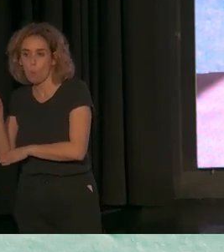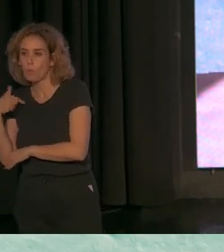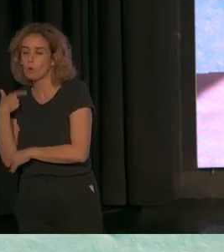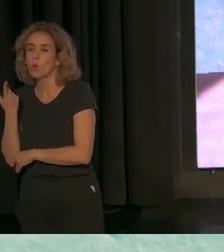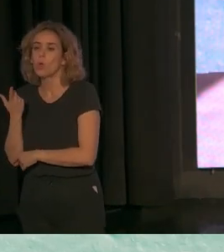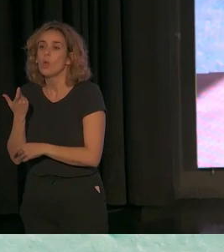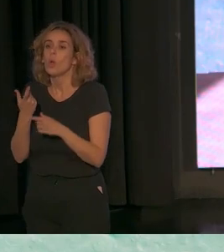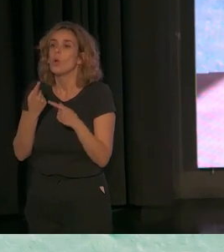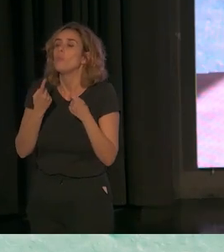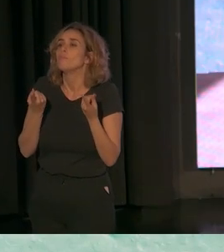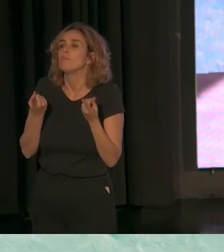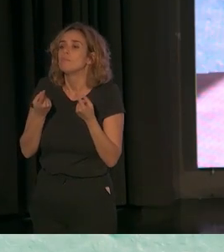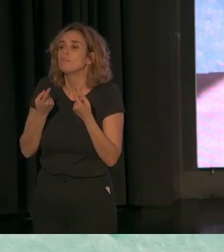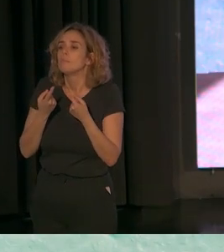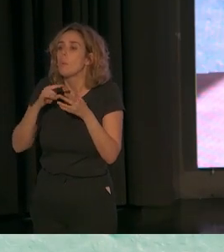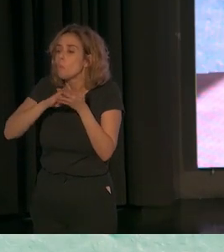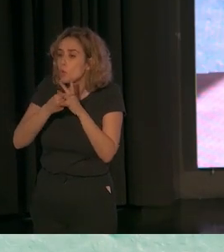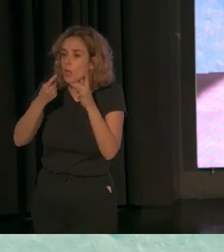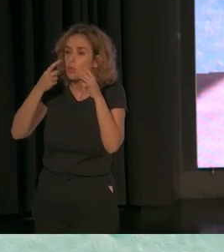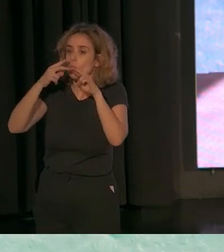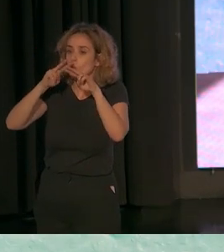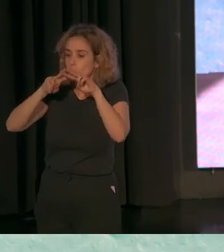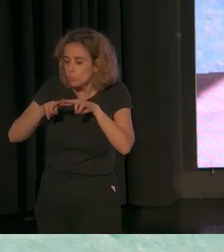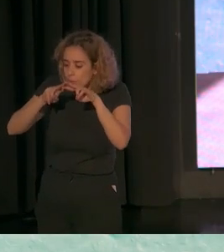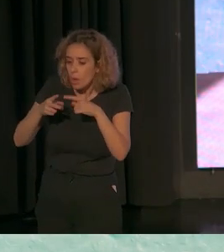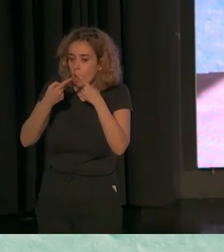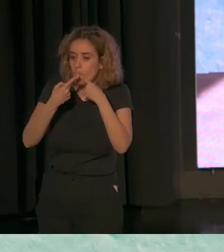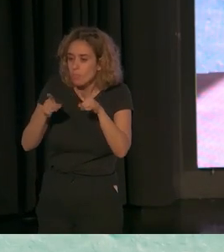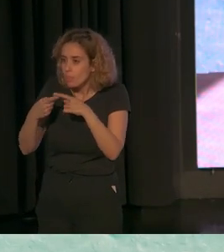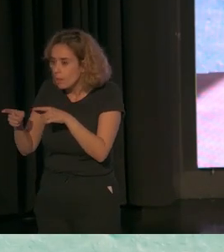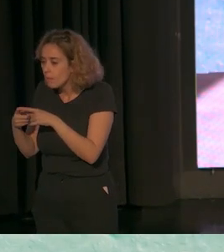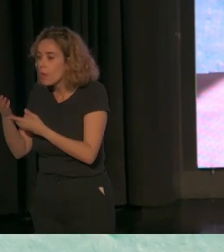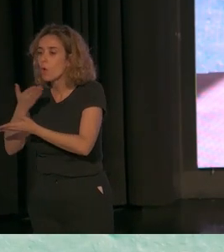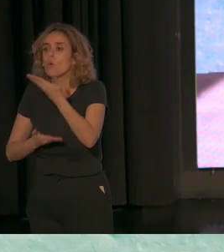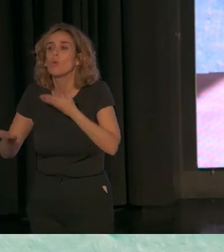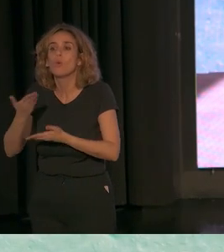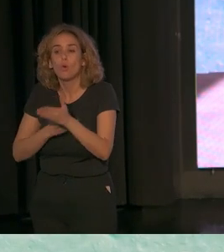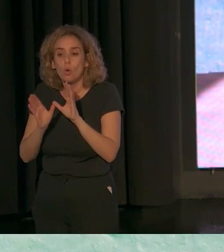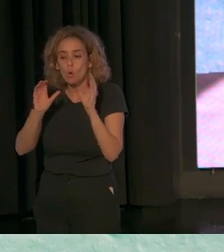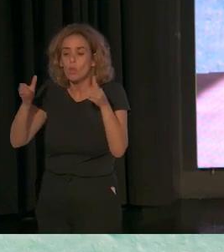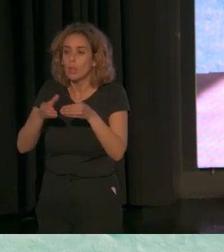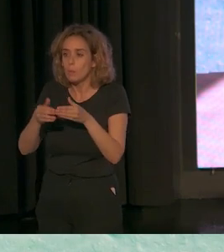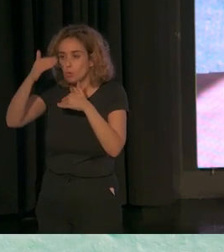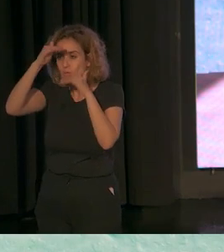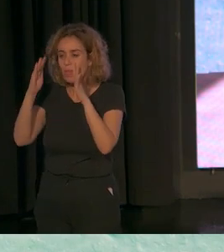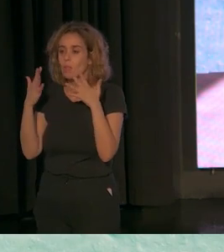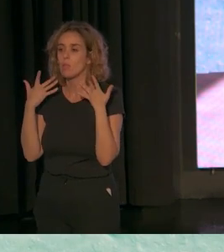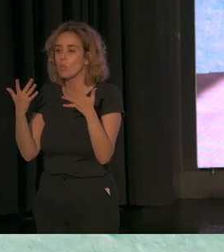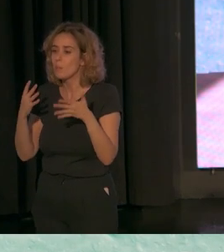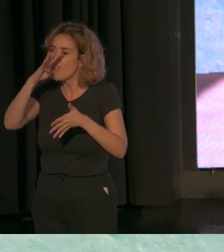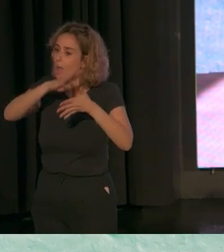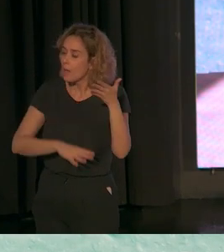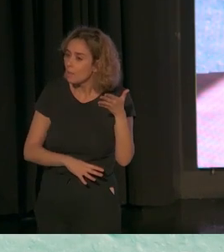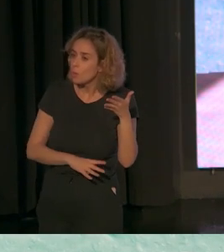diversos proyectos de investigación, colaborando fundamentalmente con equipos de atención temprana, no solo de Cataluña,